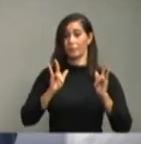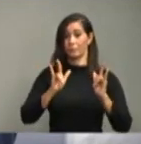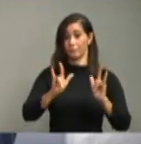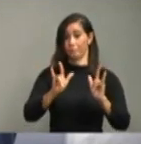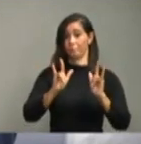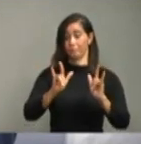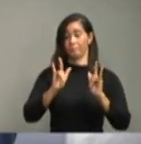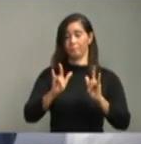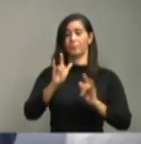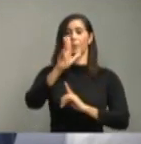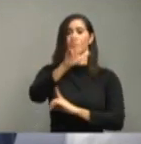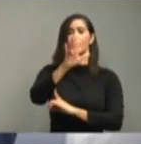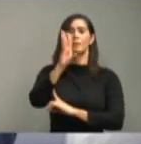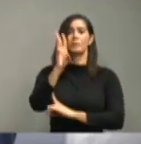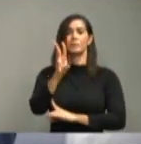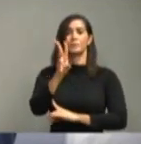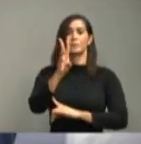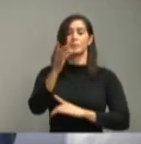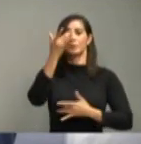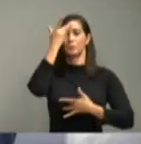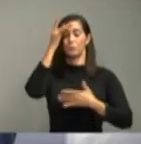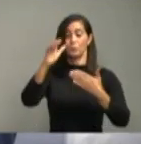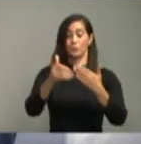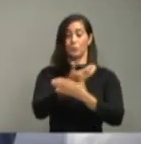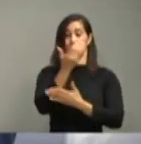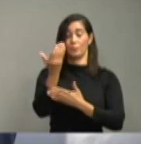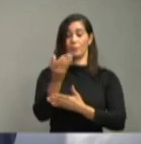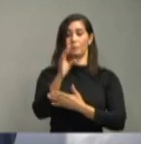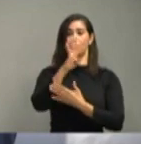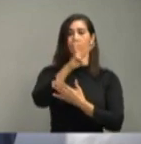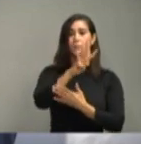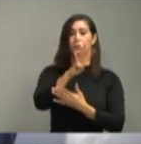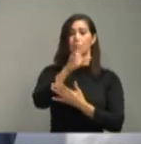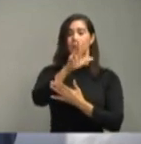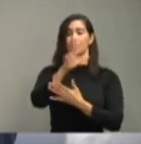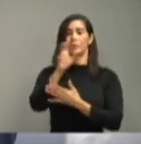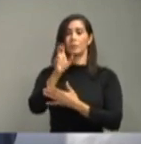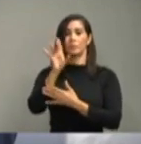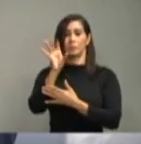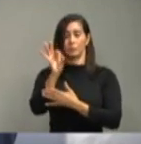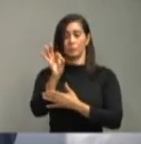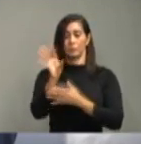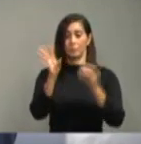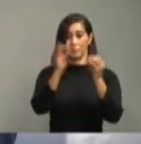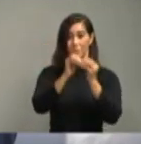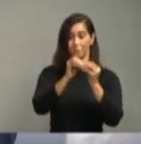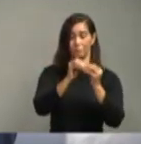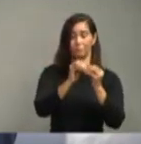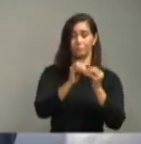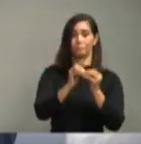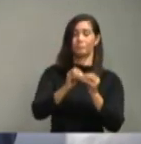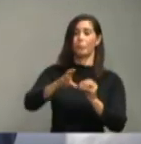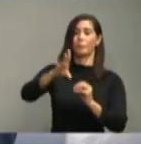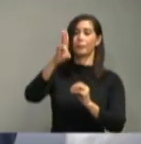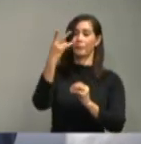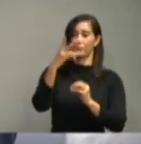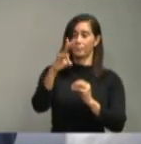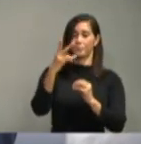36 casos nuevos, 439 acumulados, 17